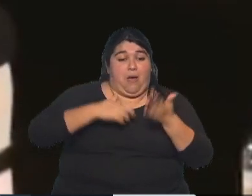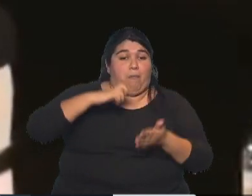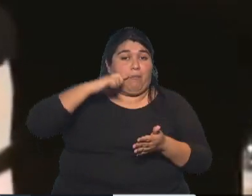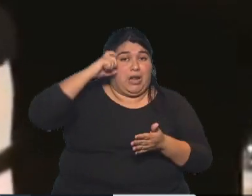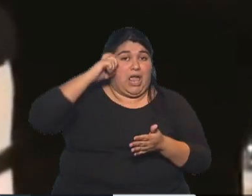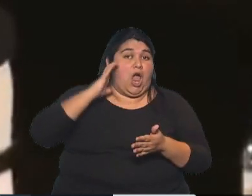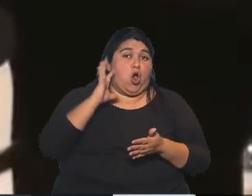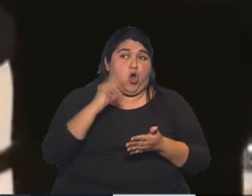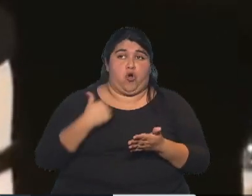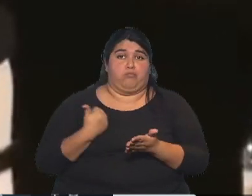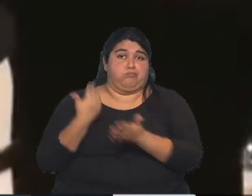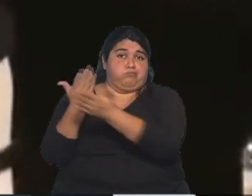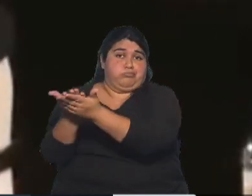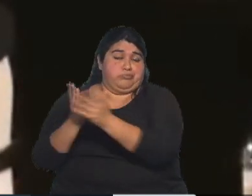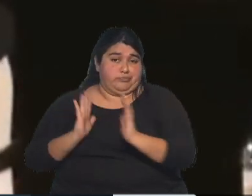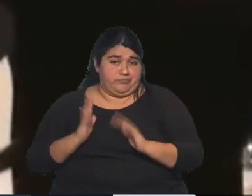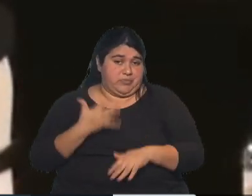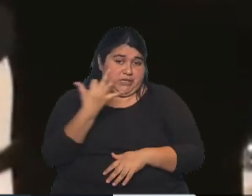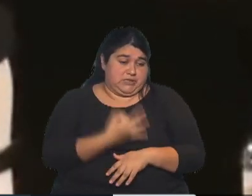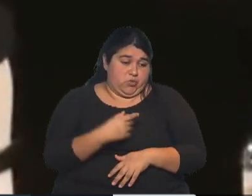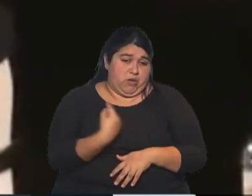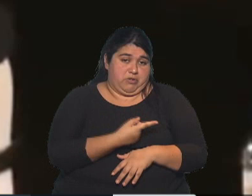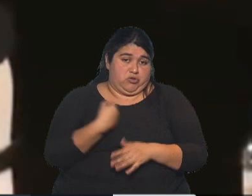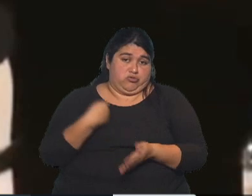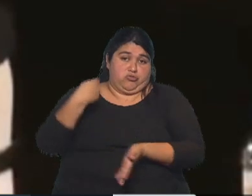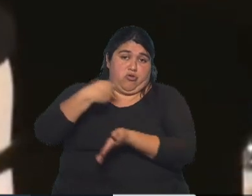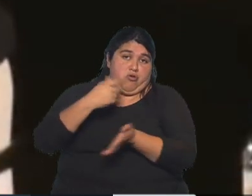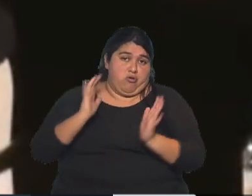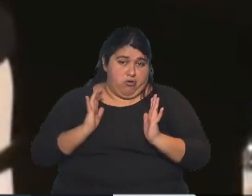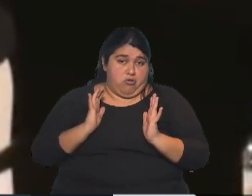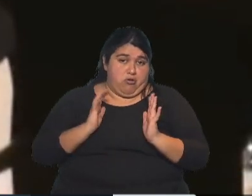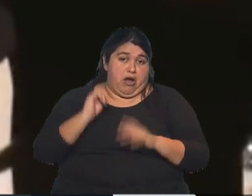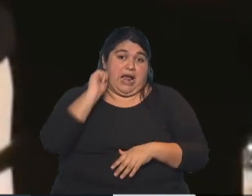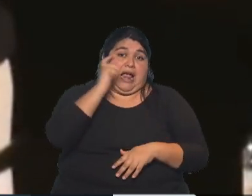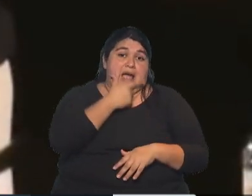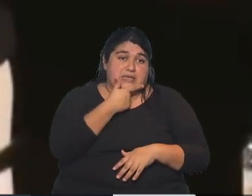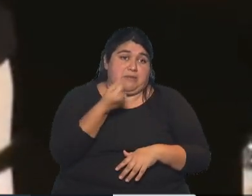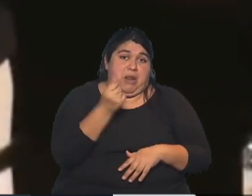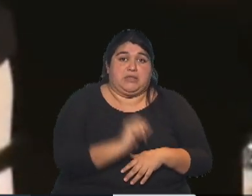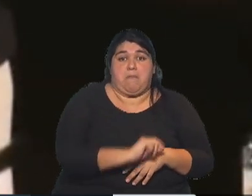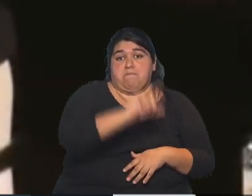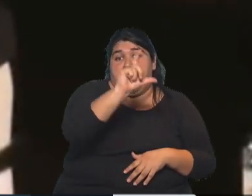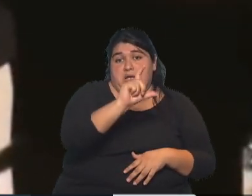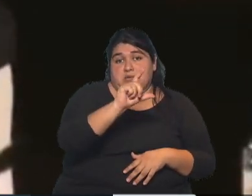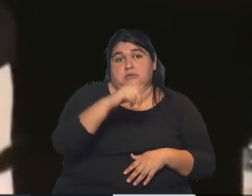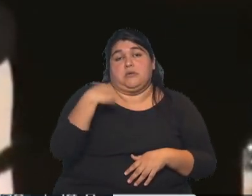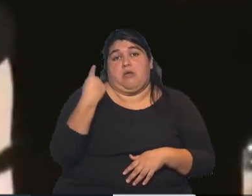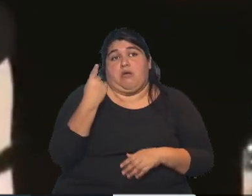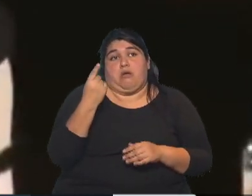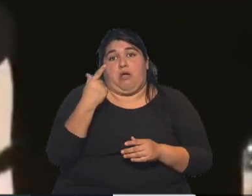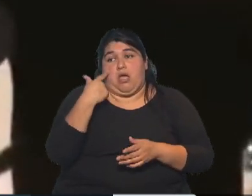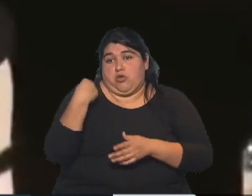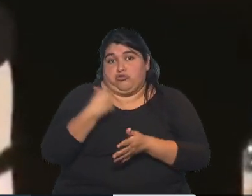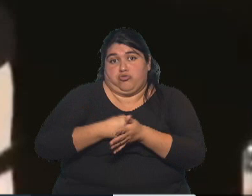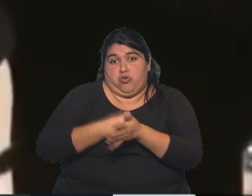terminaremos pagando en invierno del 23 el gas 28 dólares en lugar de 4 dólares, que es lo que